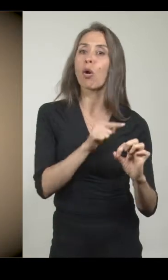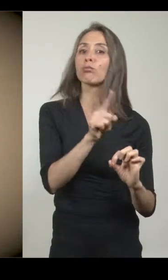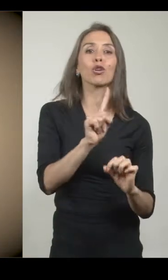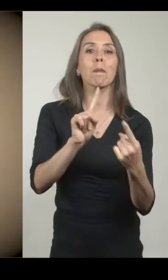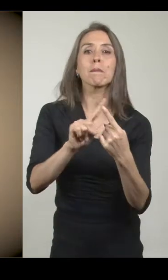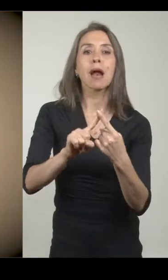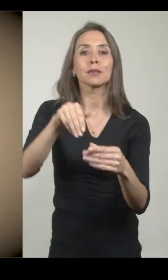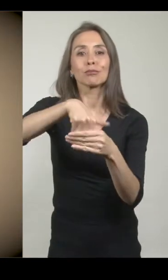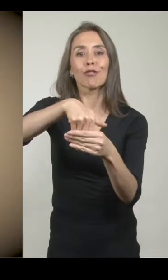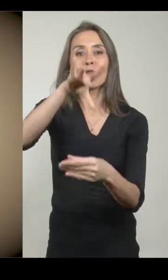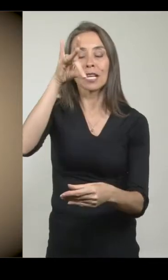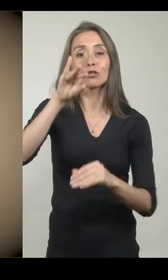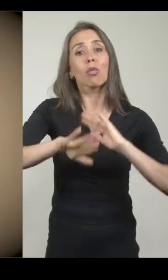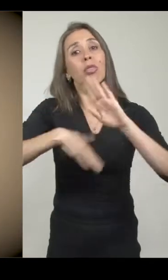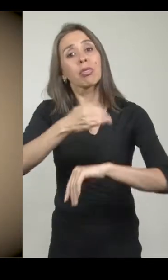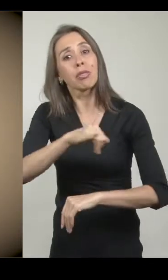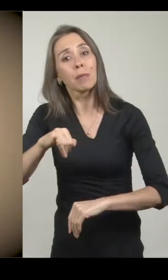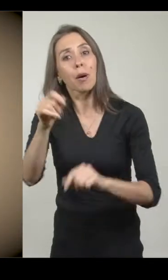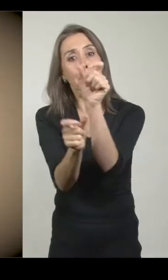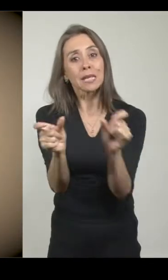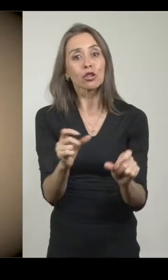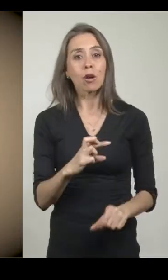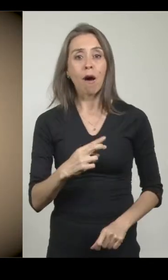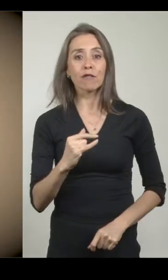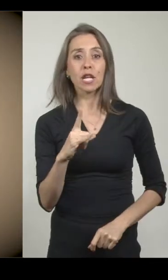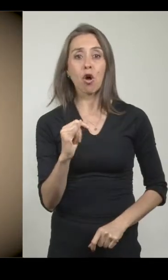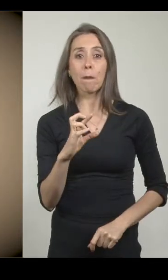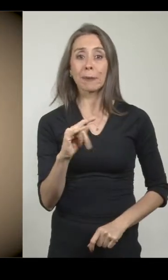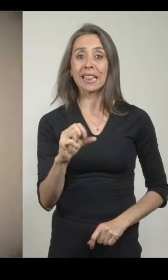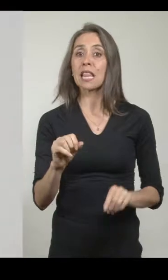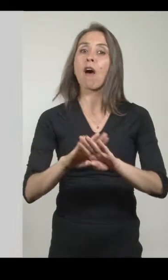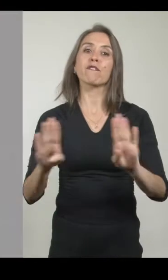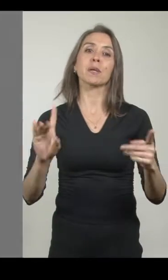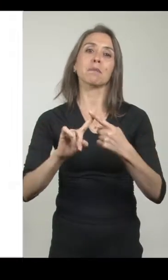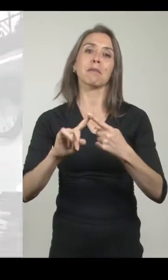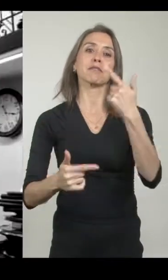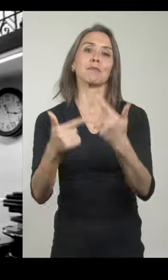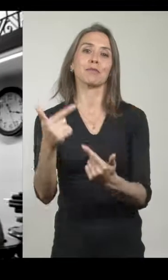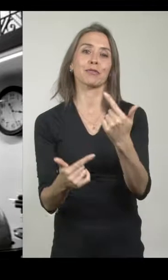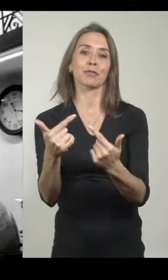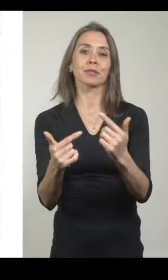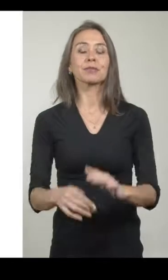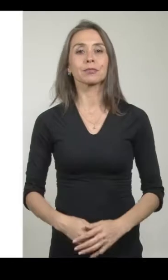participó en dicho acto electoral. Tras ello, los filopitas desaparecieron de la escena política. ¡Gracias!